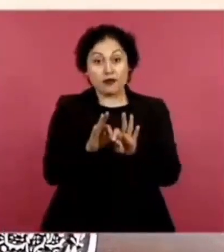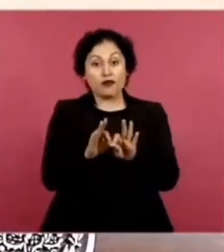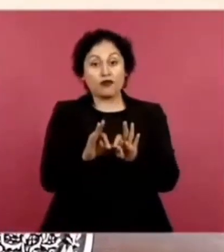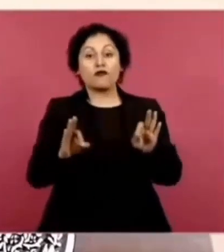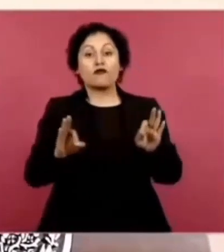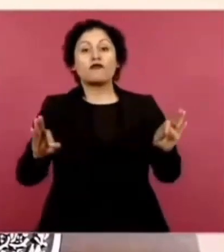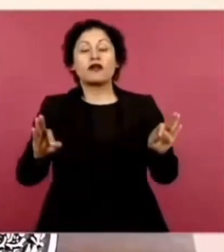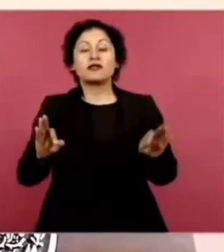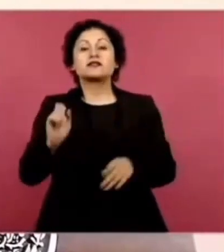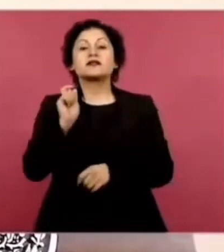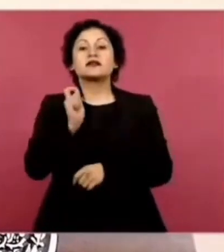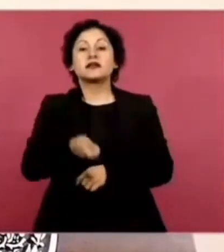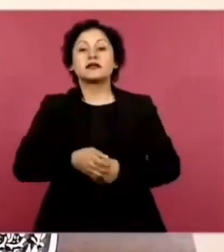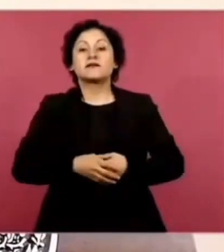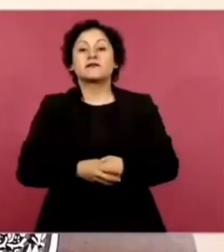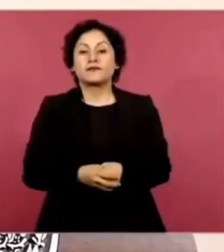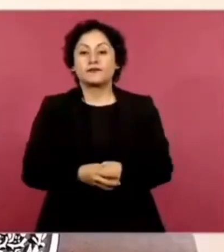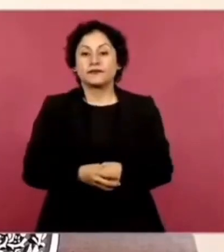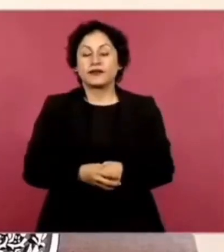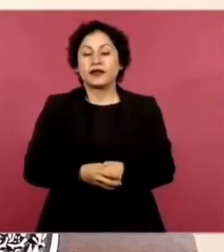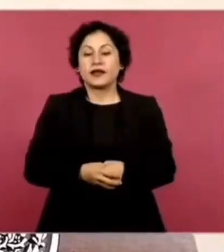habrán, no habrán.